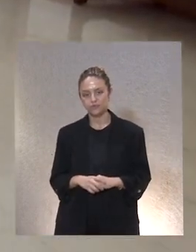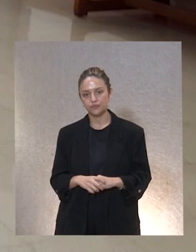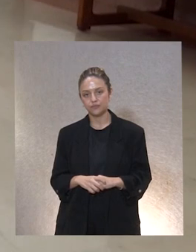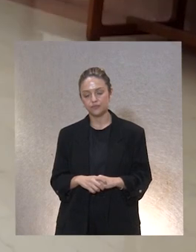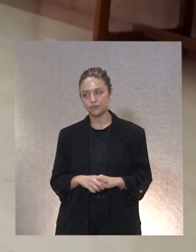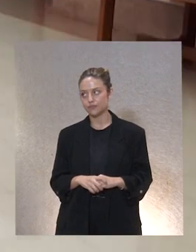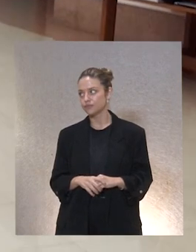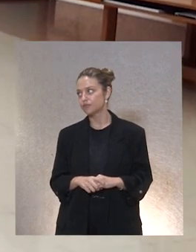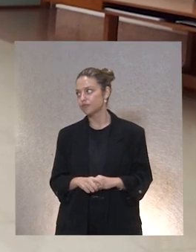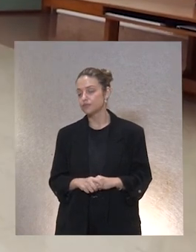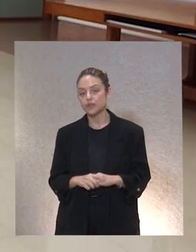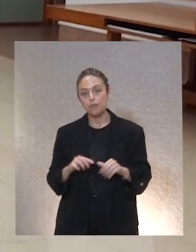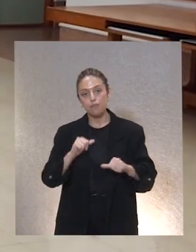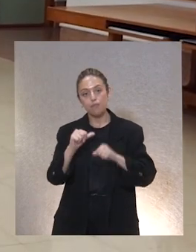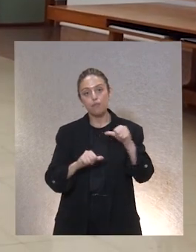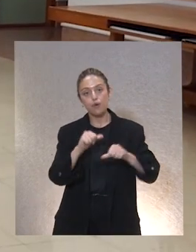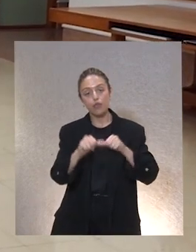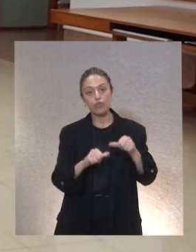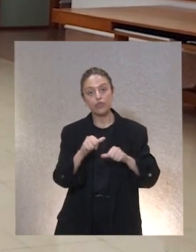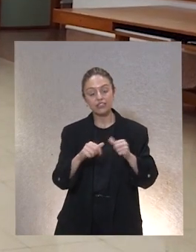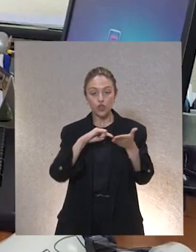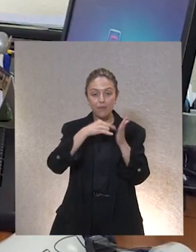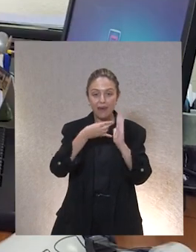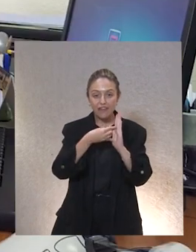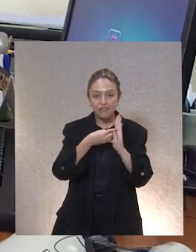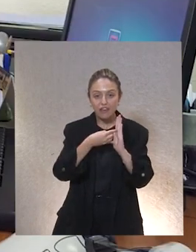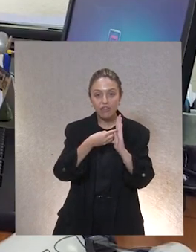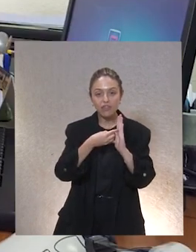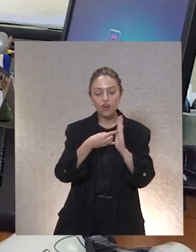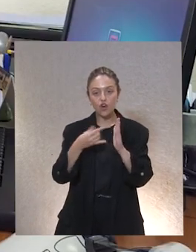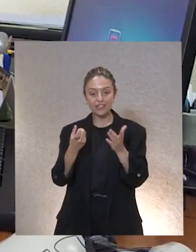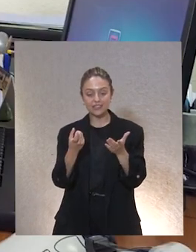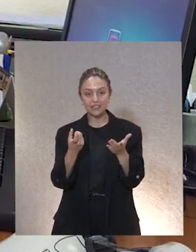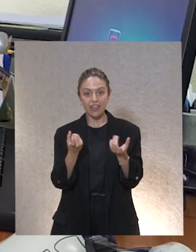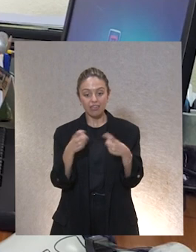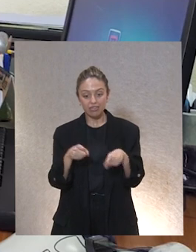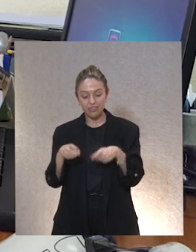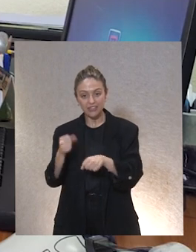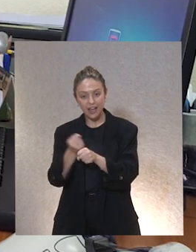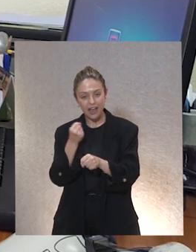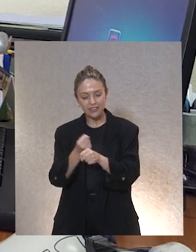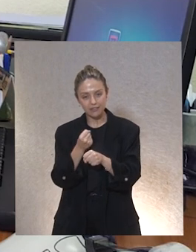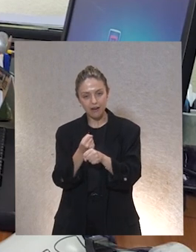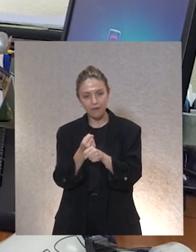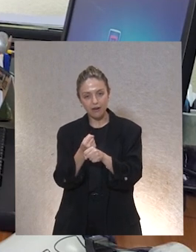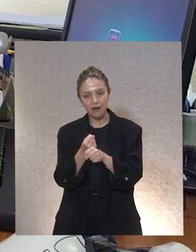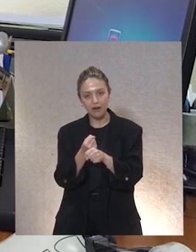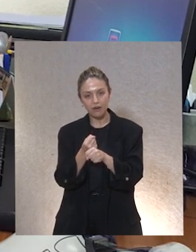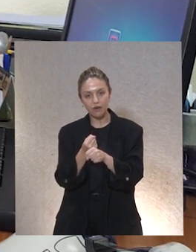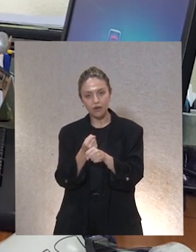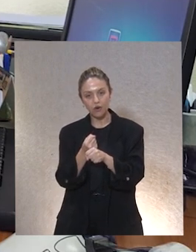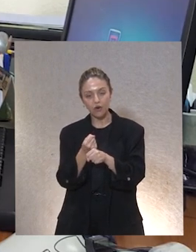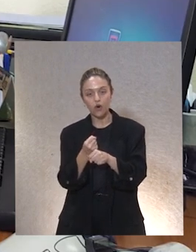con este proceso de planificación con estas reuniones con estas sesiones de trabajo que compartimos con Umbelina pues tenemos